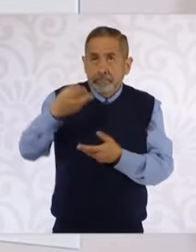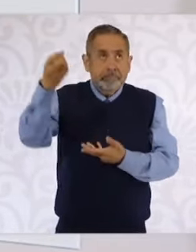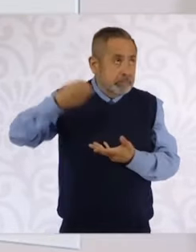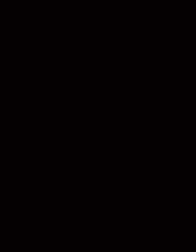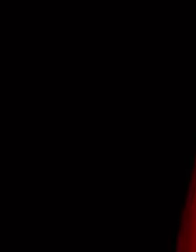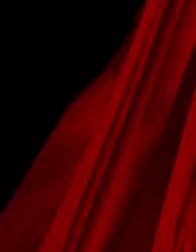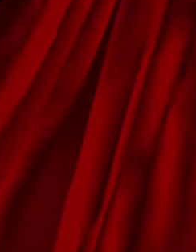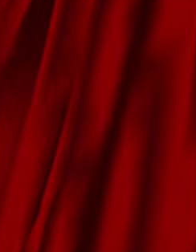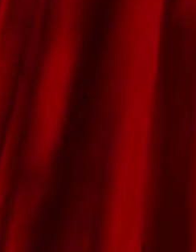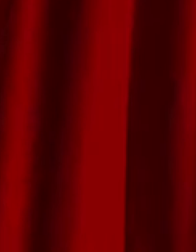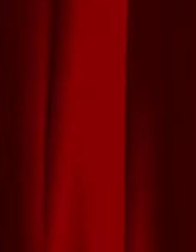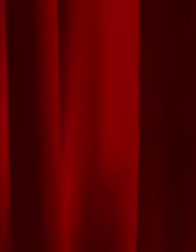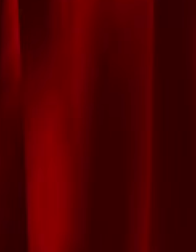información.